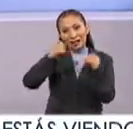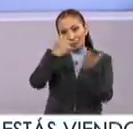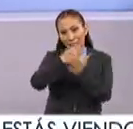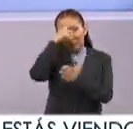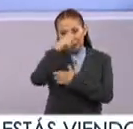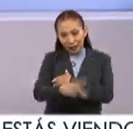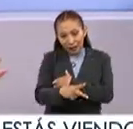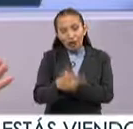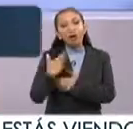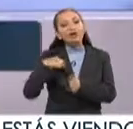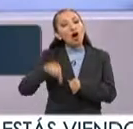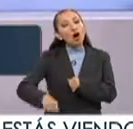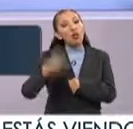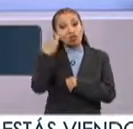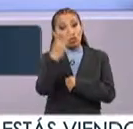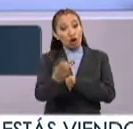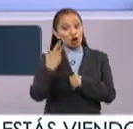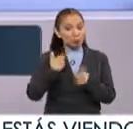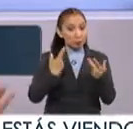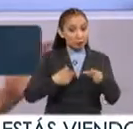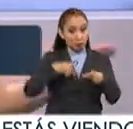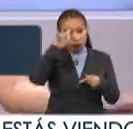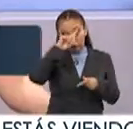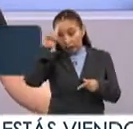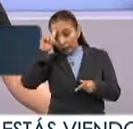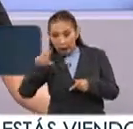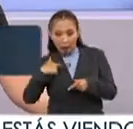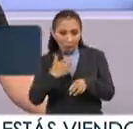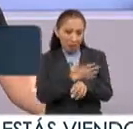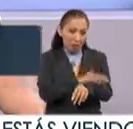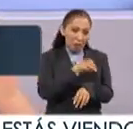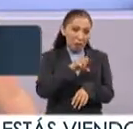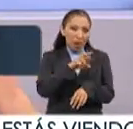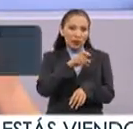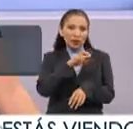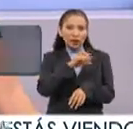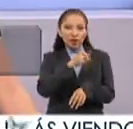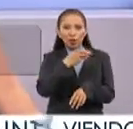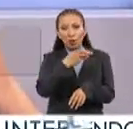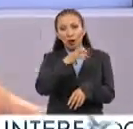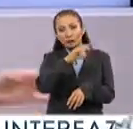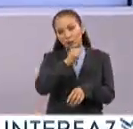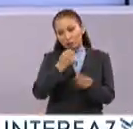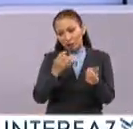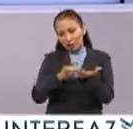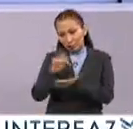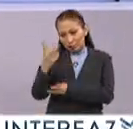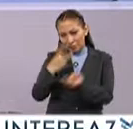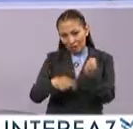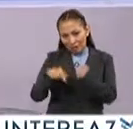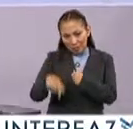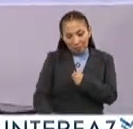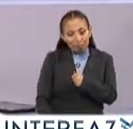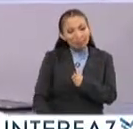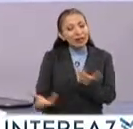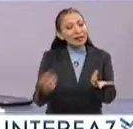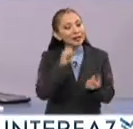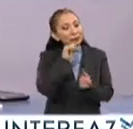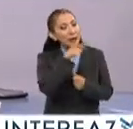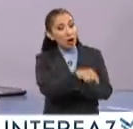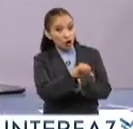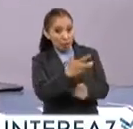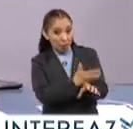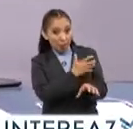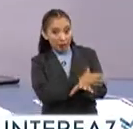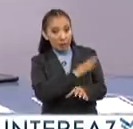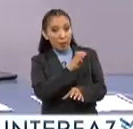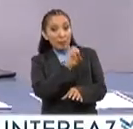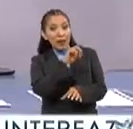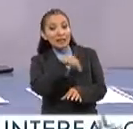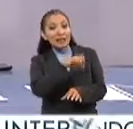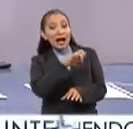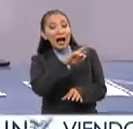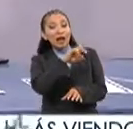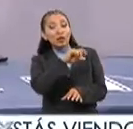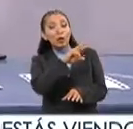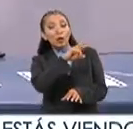Comisión